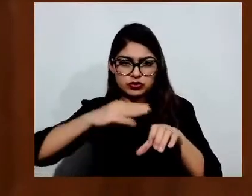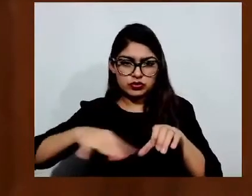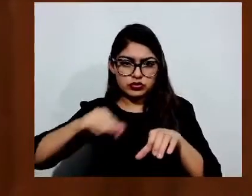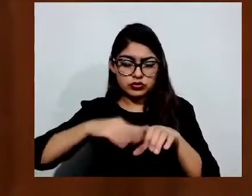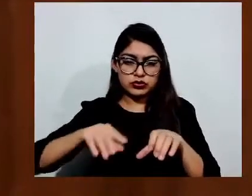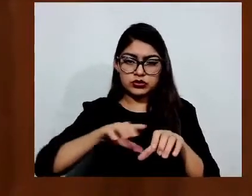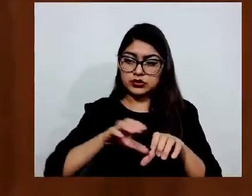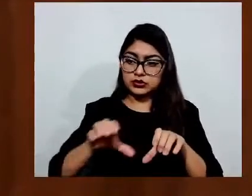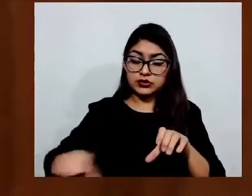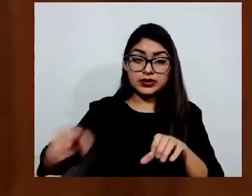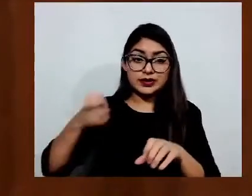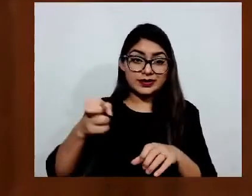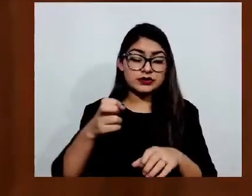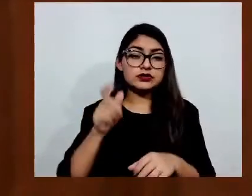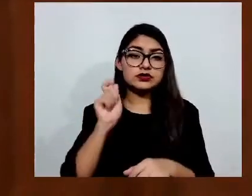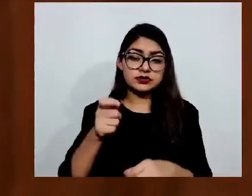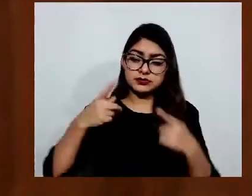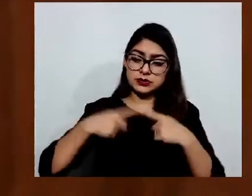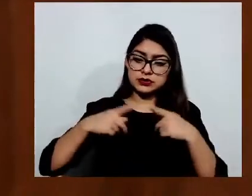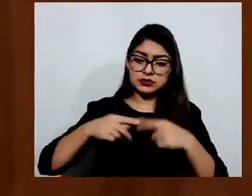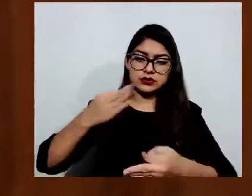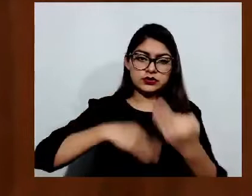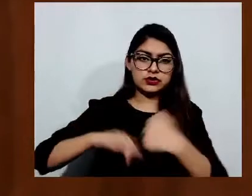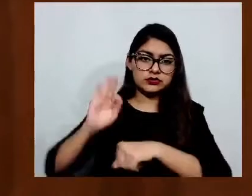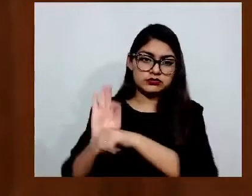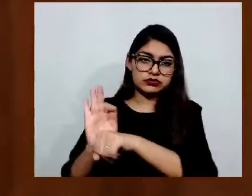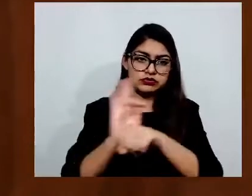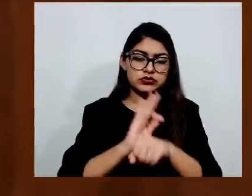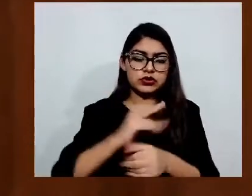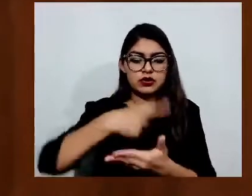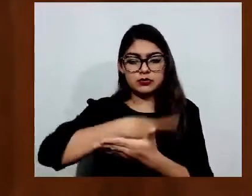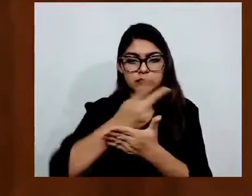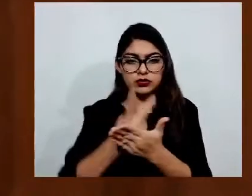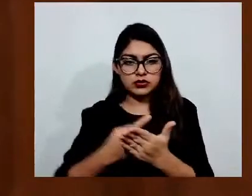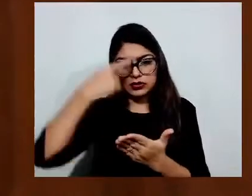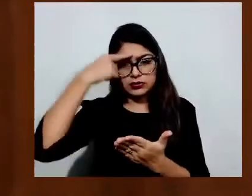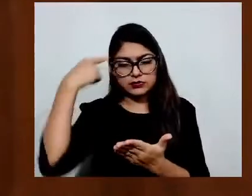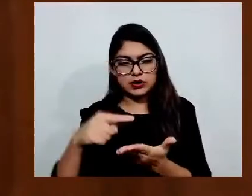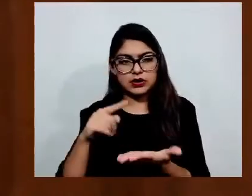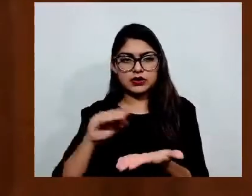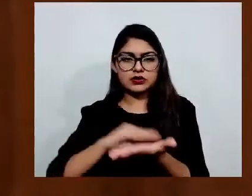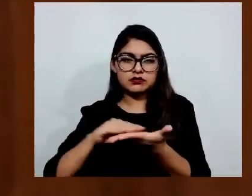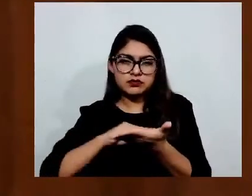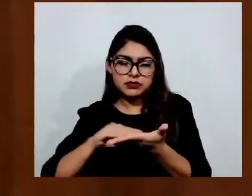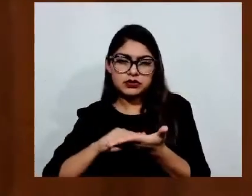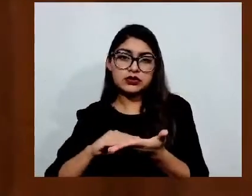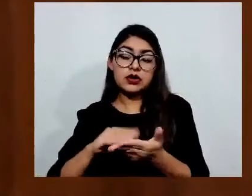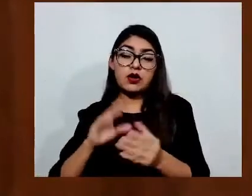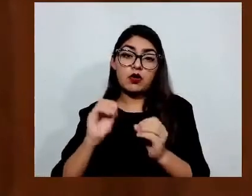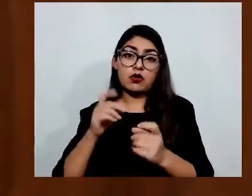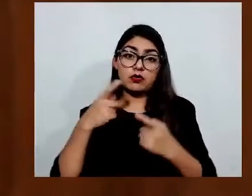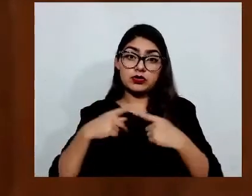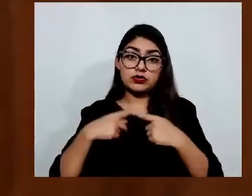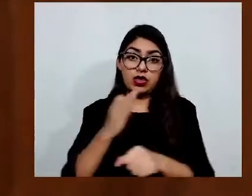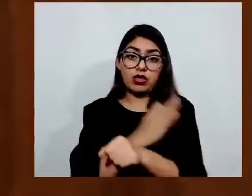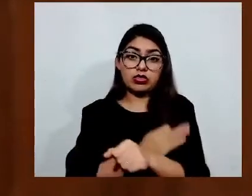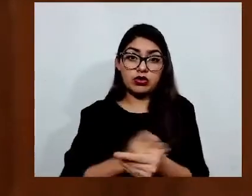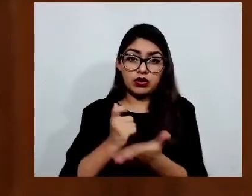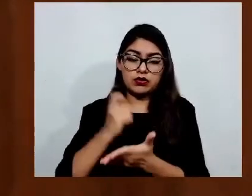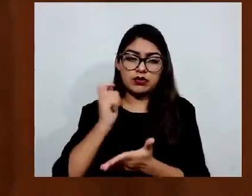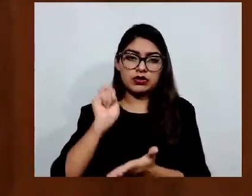programas de condonación que incluyen multas y recargos generados por falta del pago